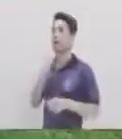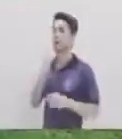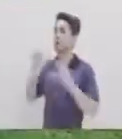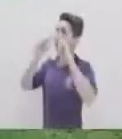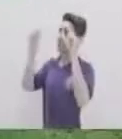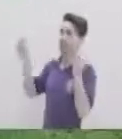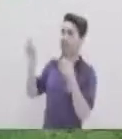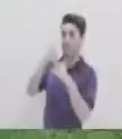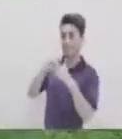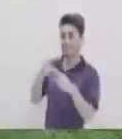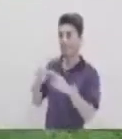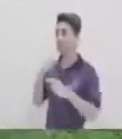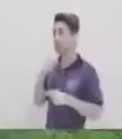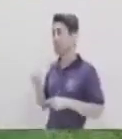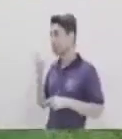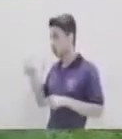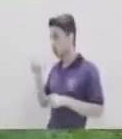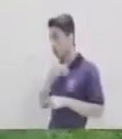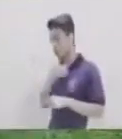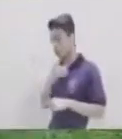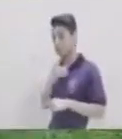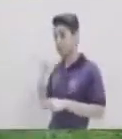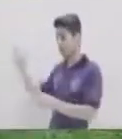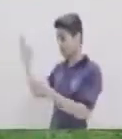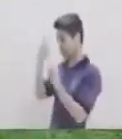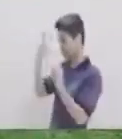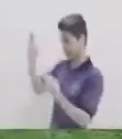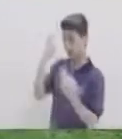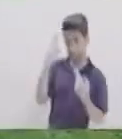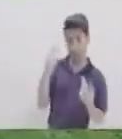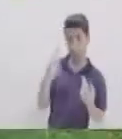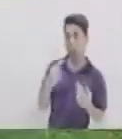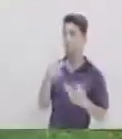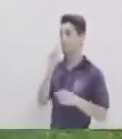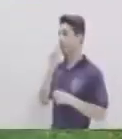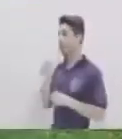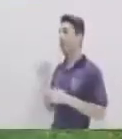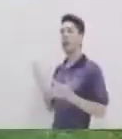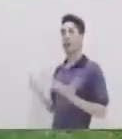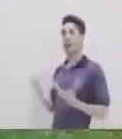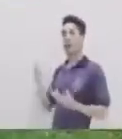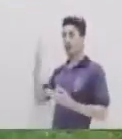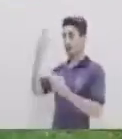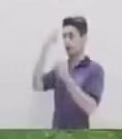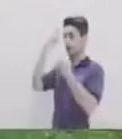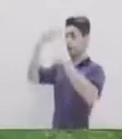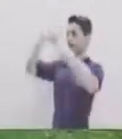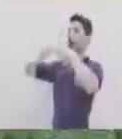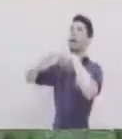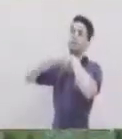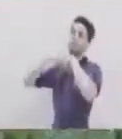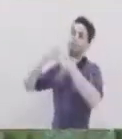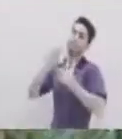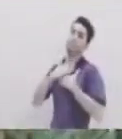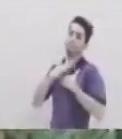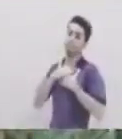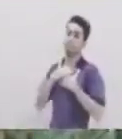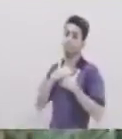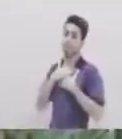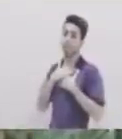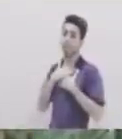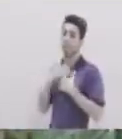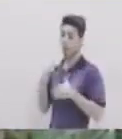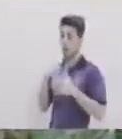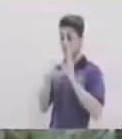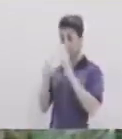mucho Una frase que dice Si quieres ser respetado Por los demás Lo mejor es respetarte A ti mismo Un líder positivo